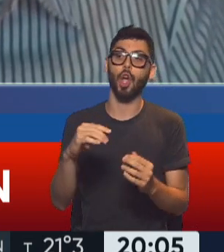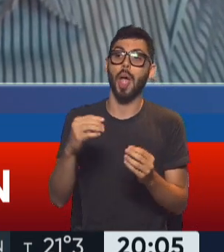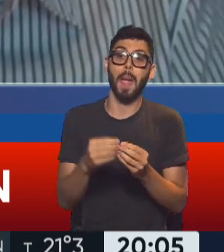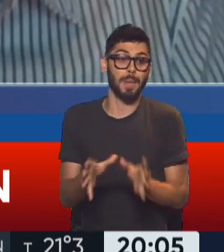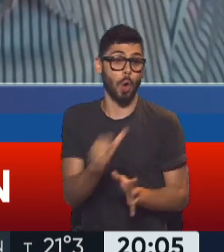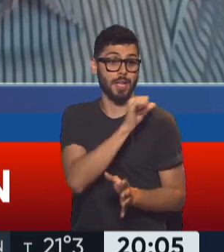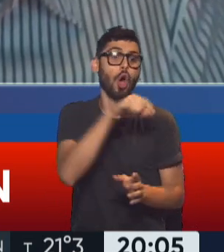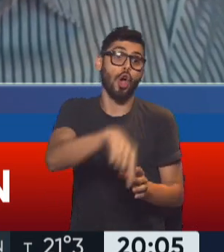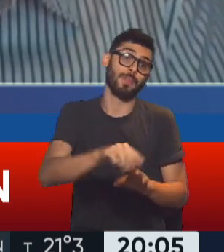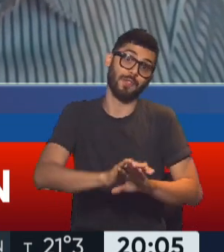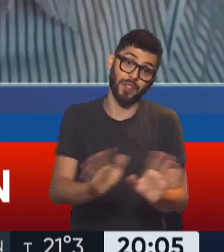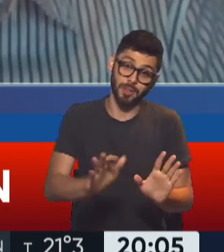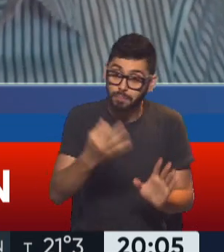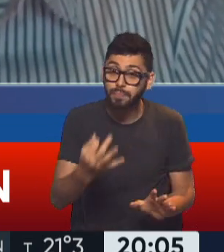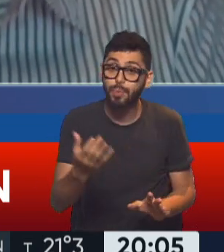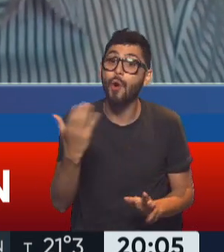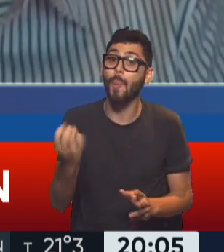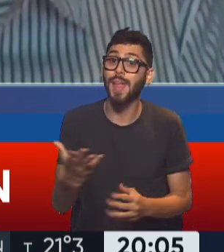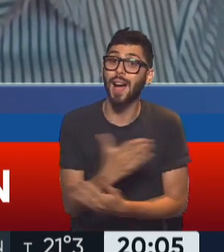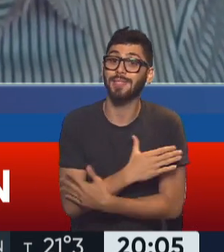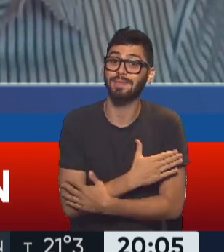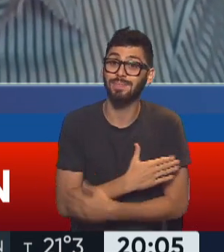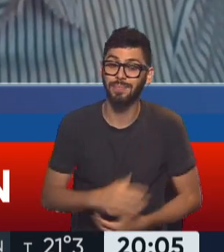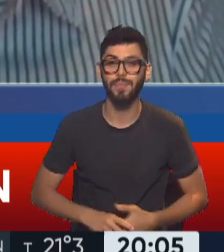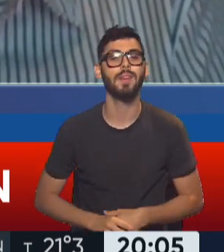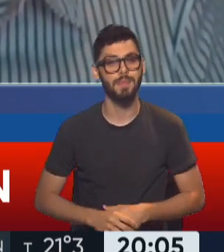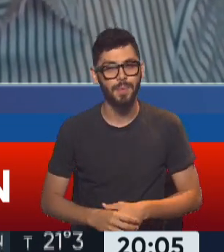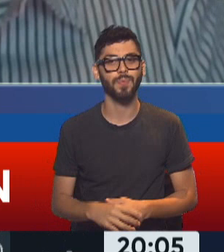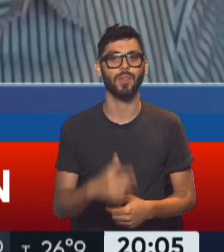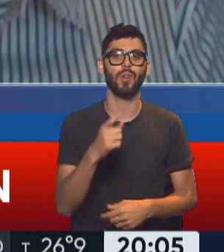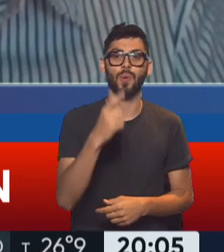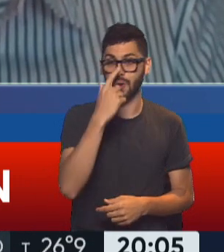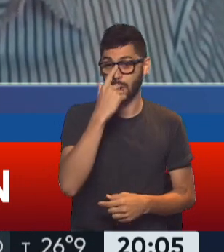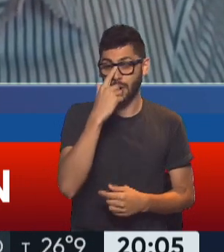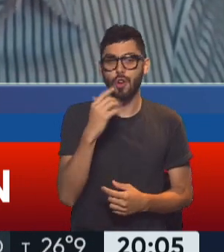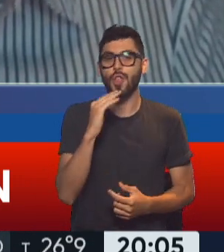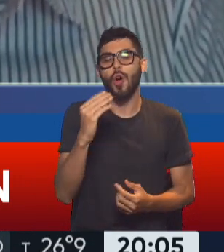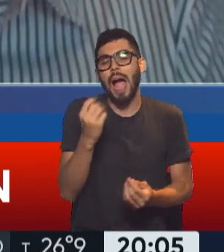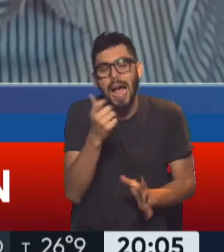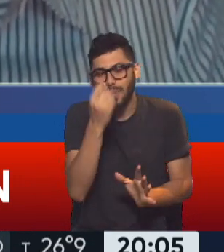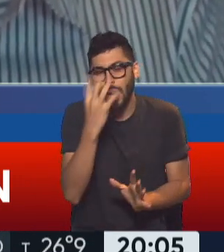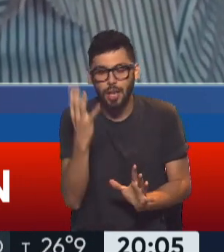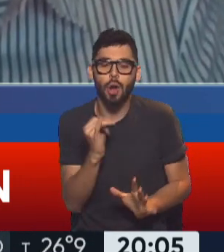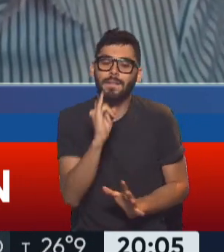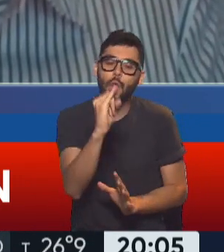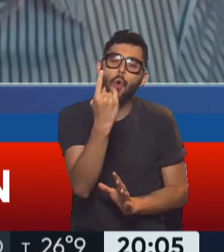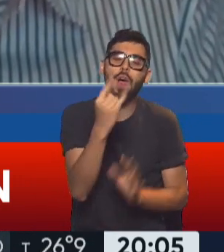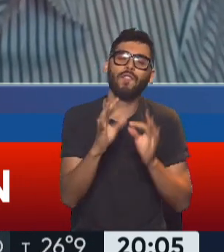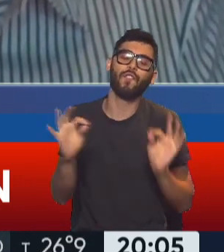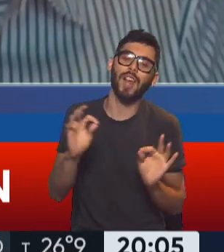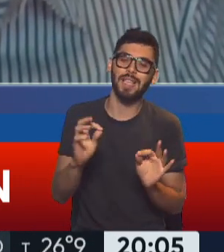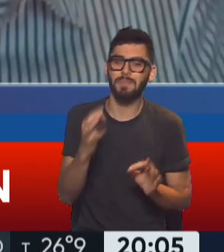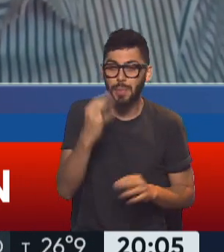Nico, un abrazo. ¿Cómo estás? Mirá, vos que me permitís casi cualquier cosa, oye, permítime una metáfora que se usó